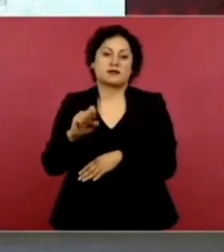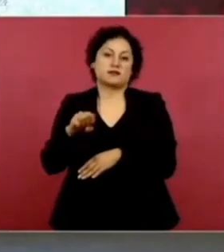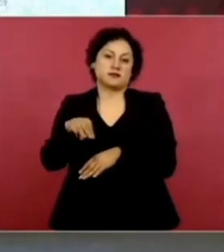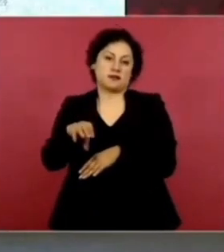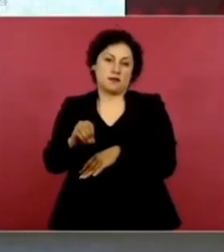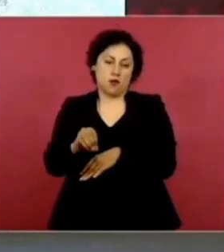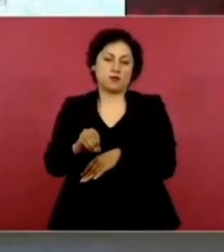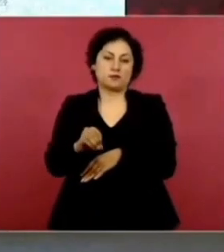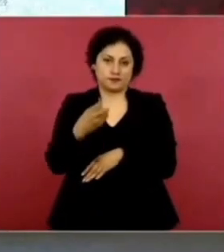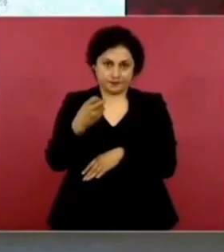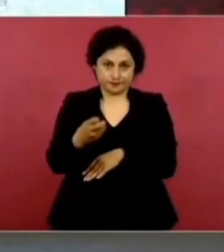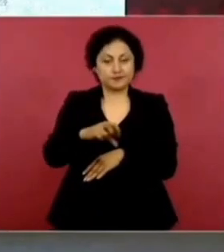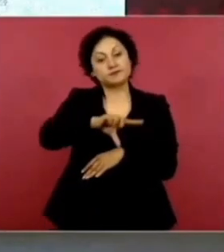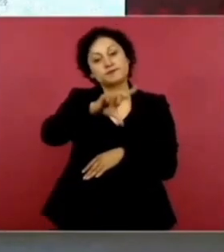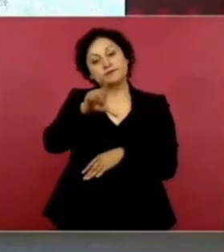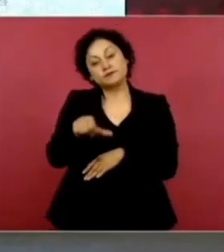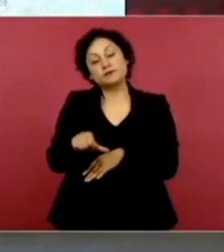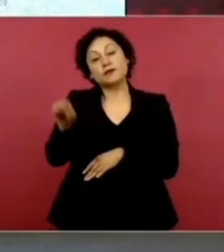Y el sábado.